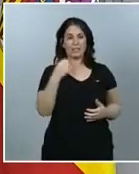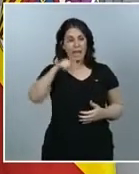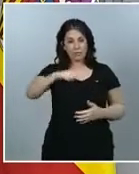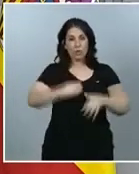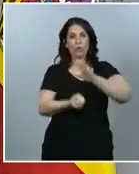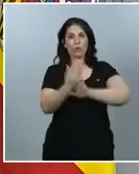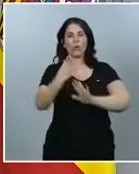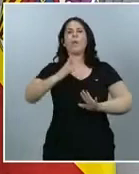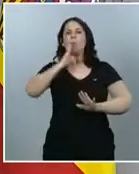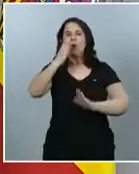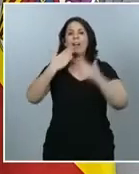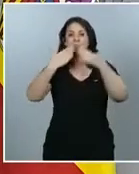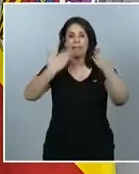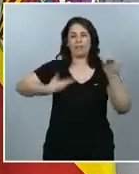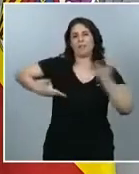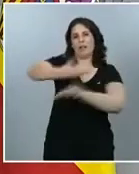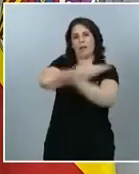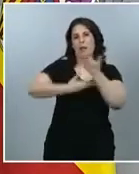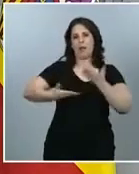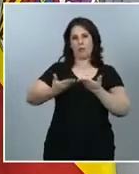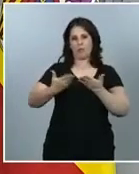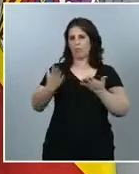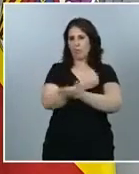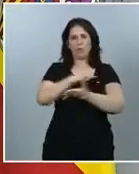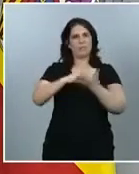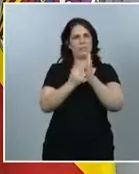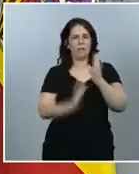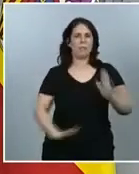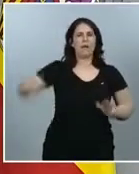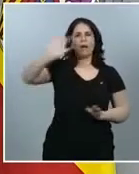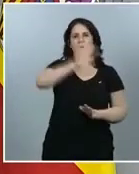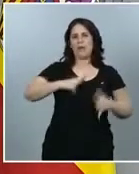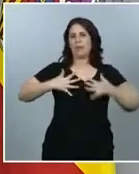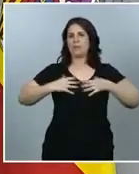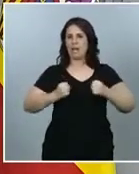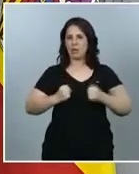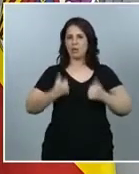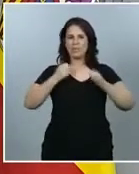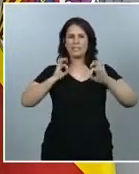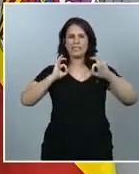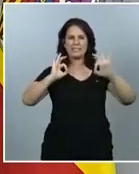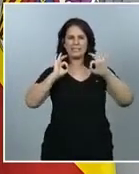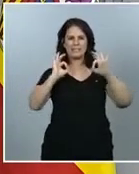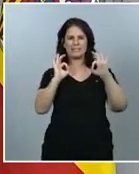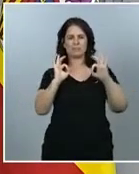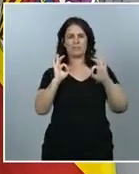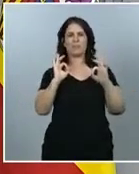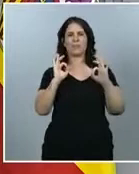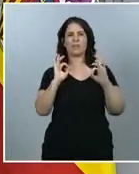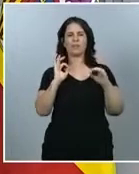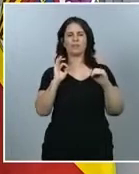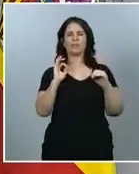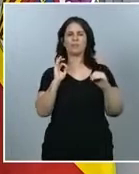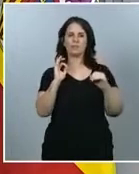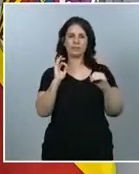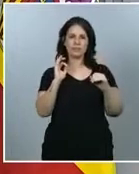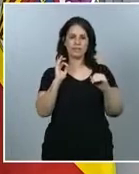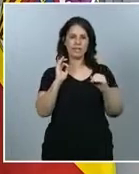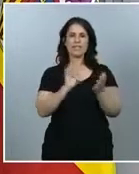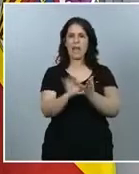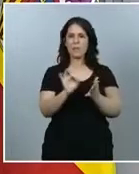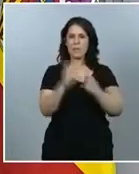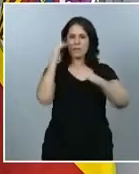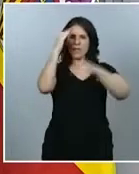de todo el Sistema Nacional de Salud y, muy especialmente, de los servicios de atención primaria de las comunidades